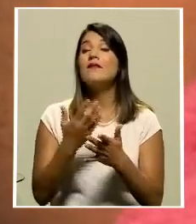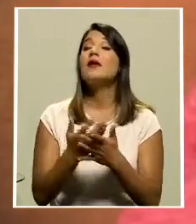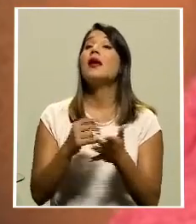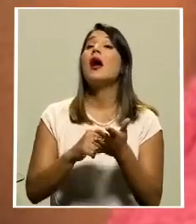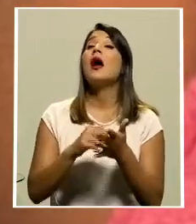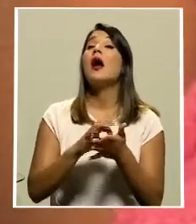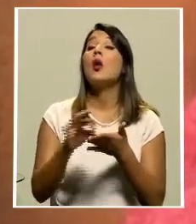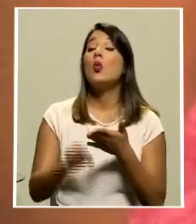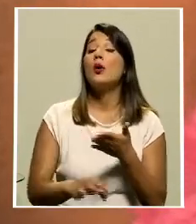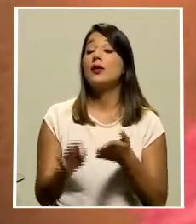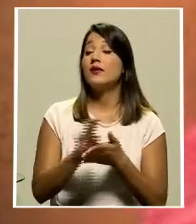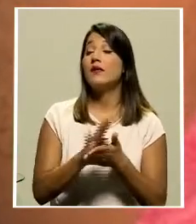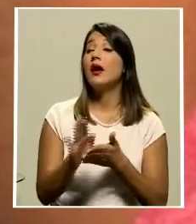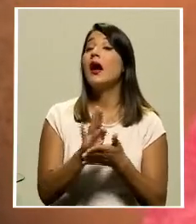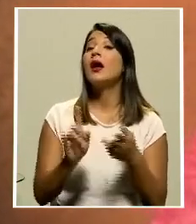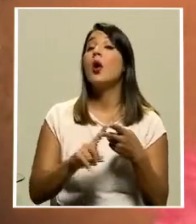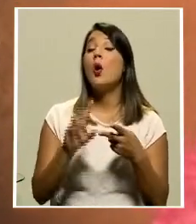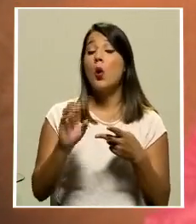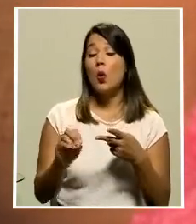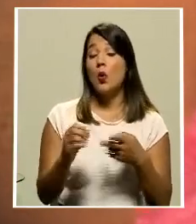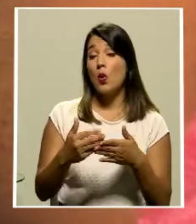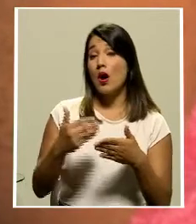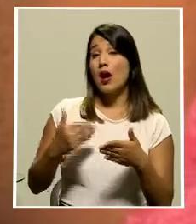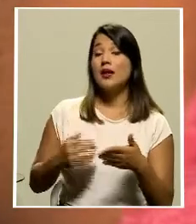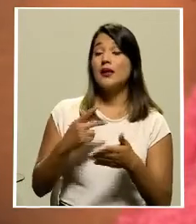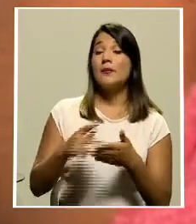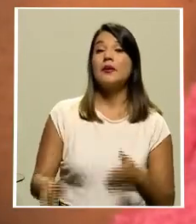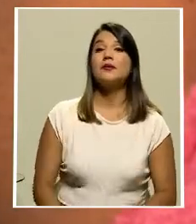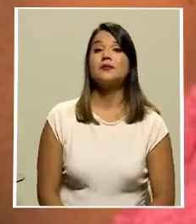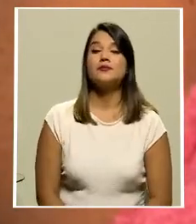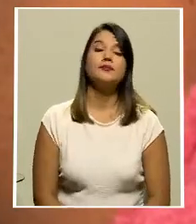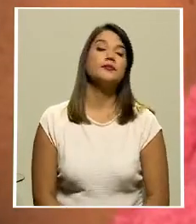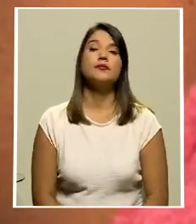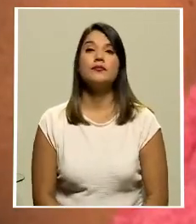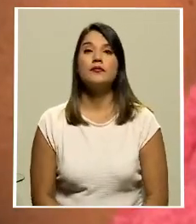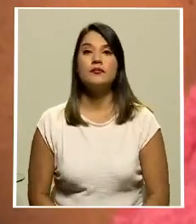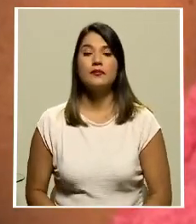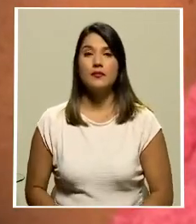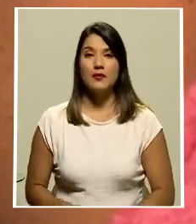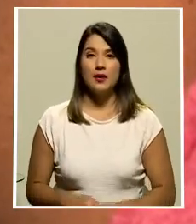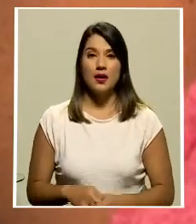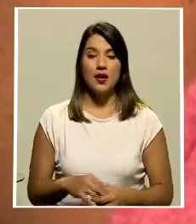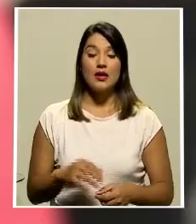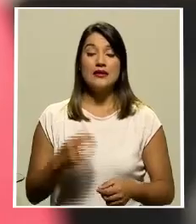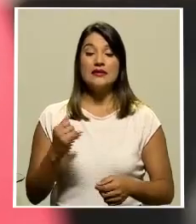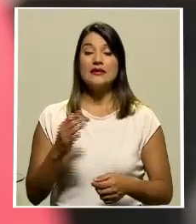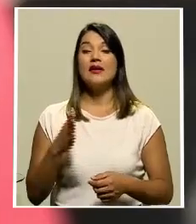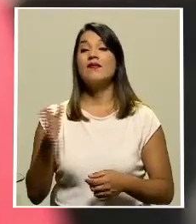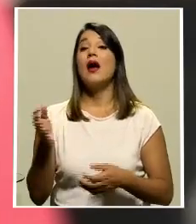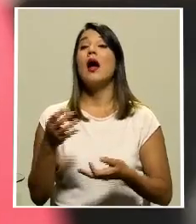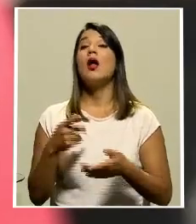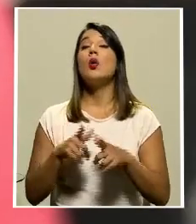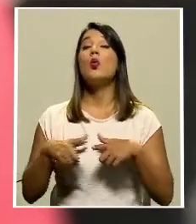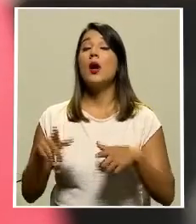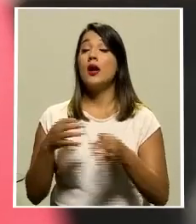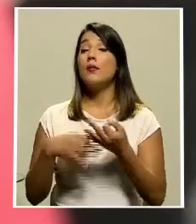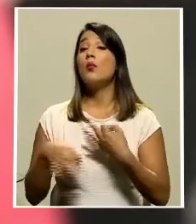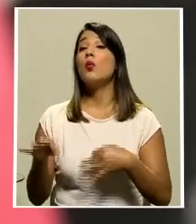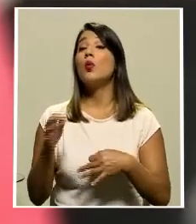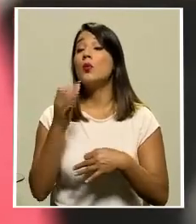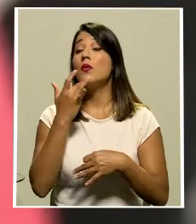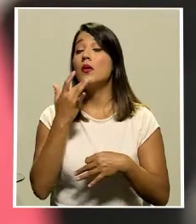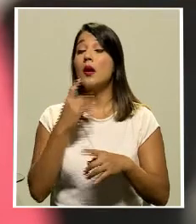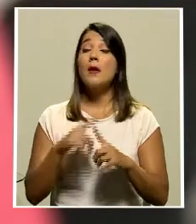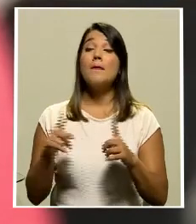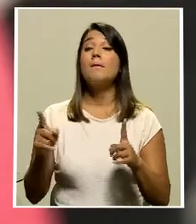acreditación del pago antes de entregar el bien y concertar la entrega del bien en lugares públicos de preferencia pero nunca